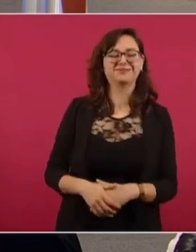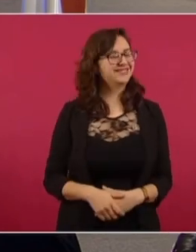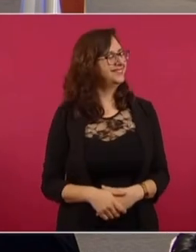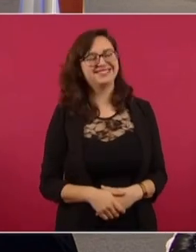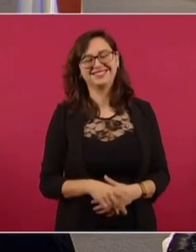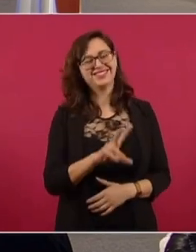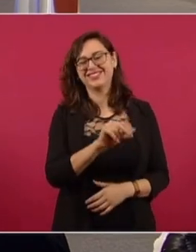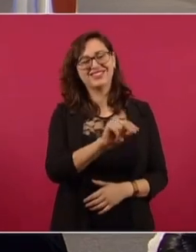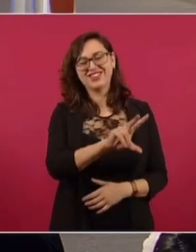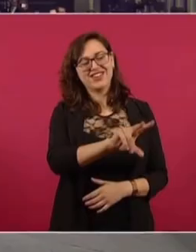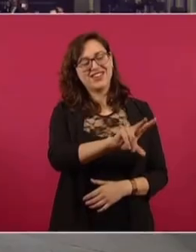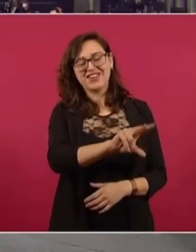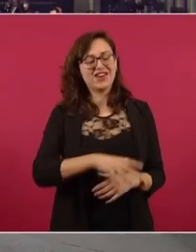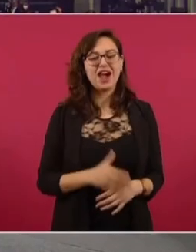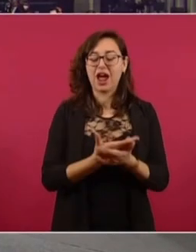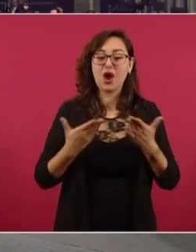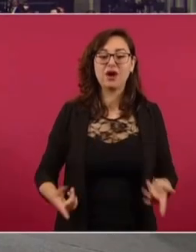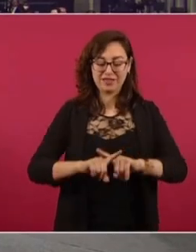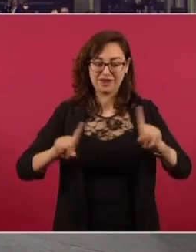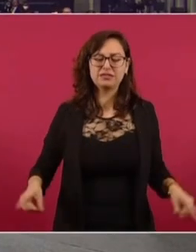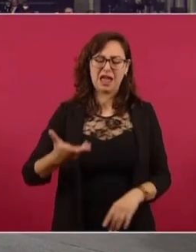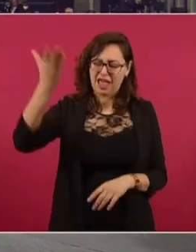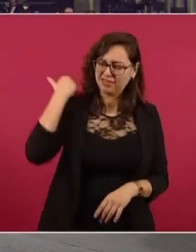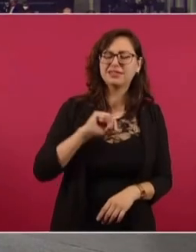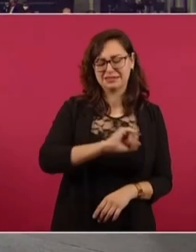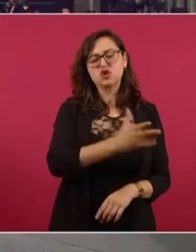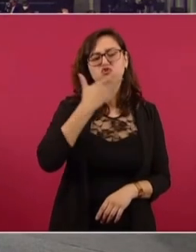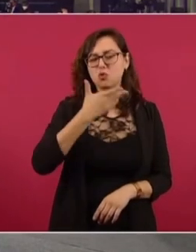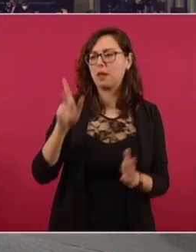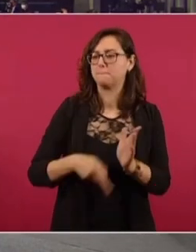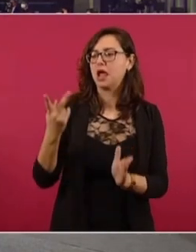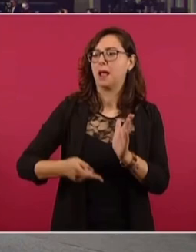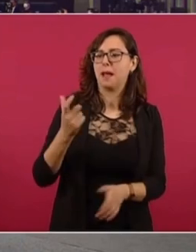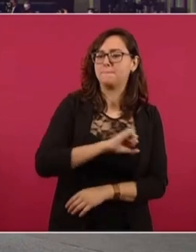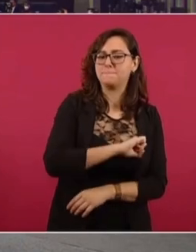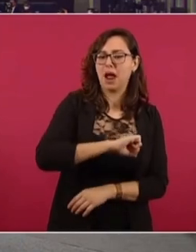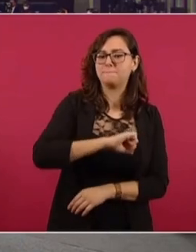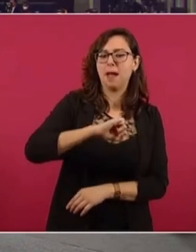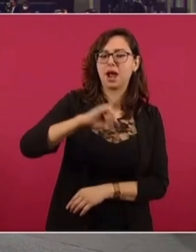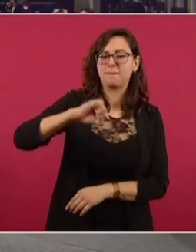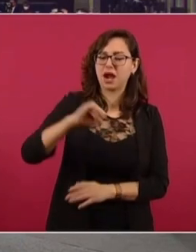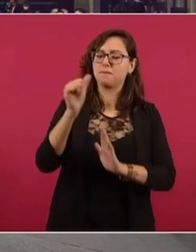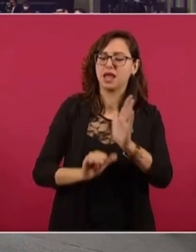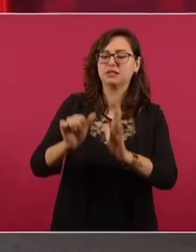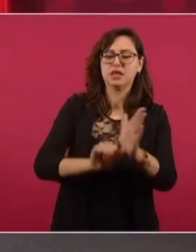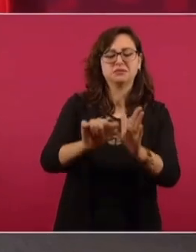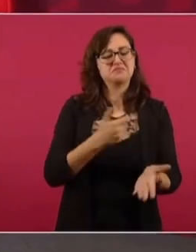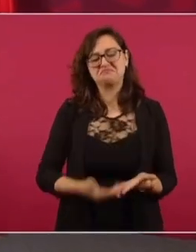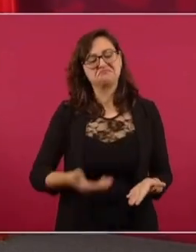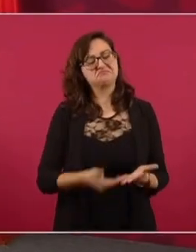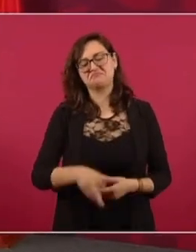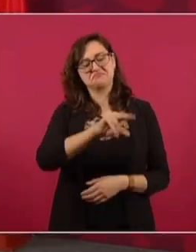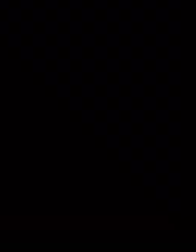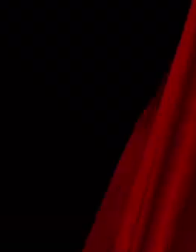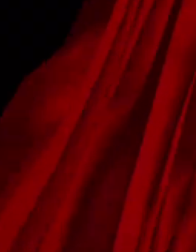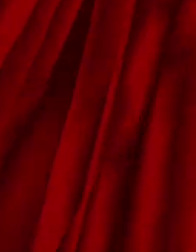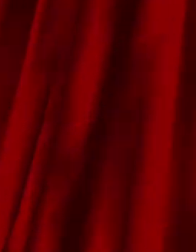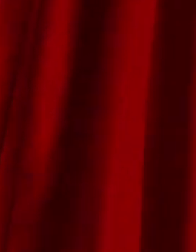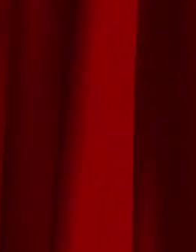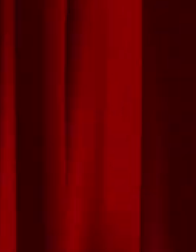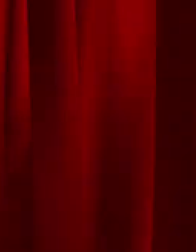ya no es lo mismo de antes. ¿Se acuerdan de los gasolinazos? Y de cómo subía cada mes. Ya no es eso, ya cambió.